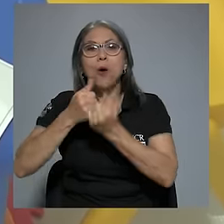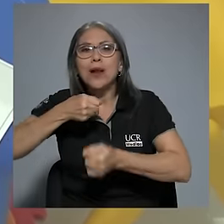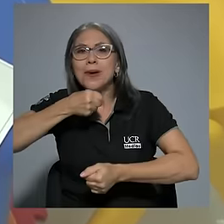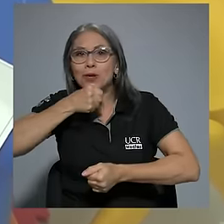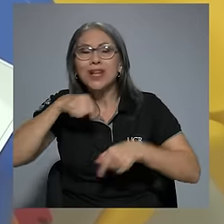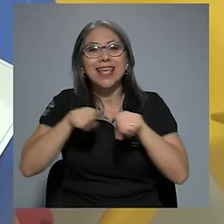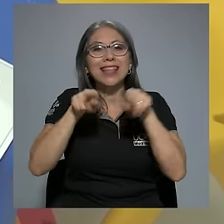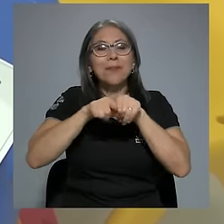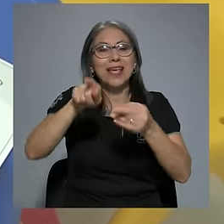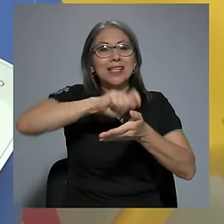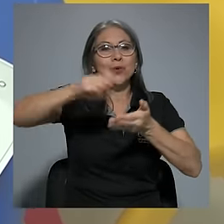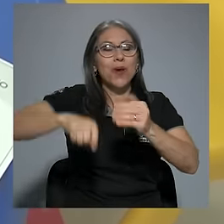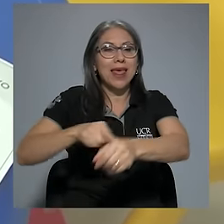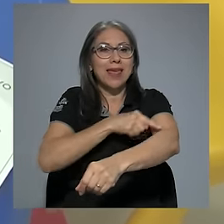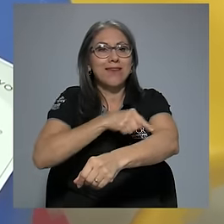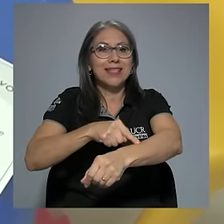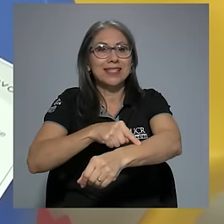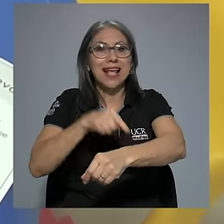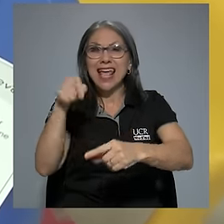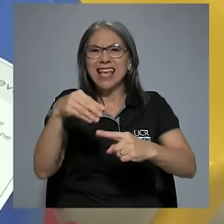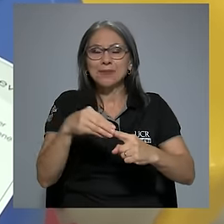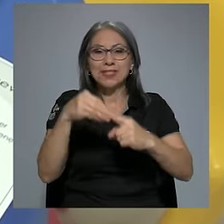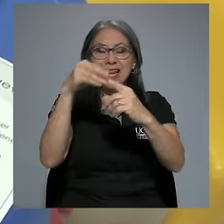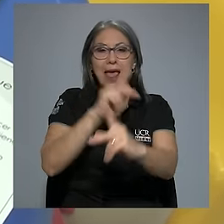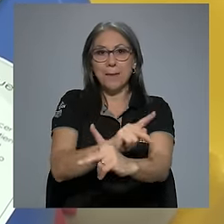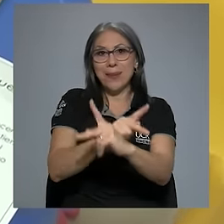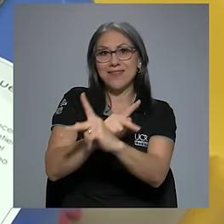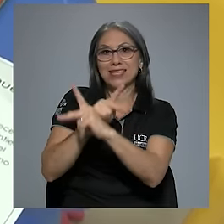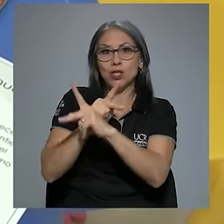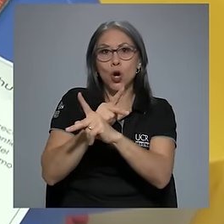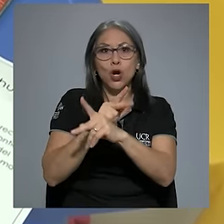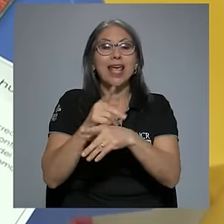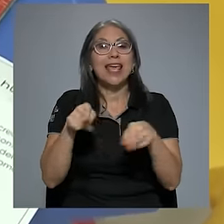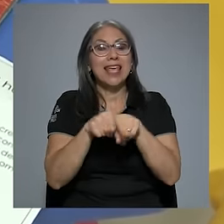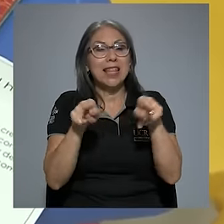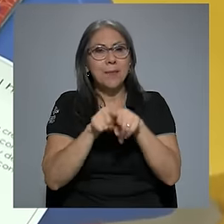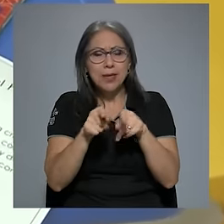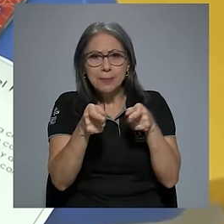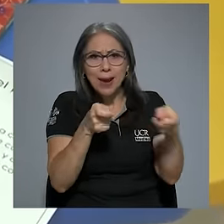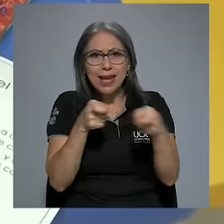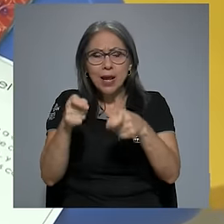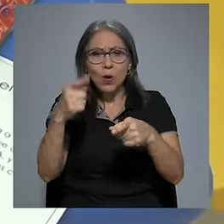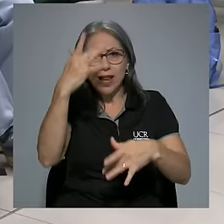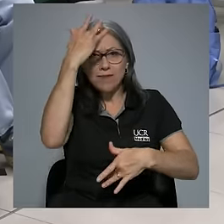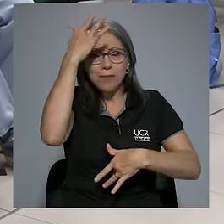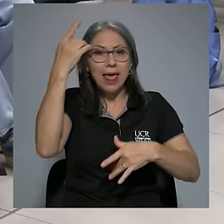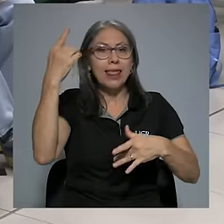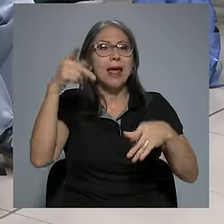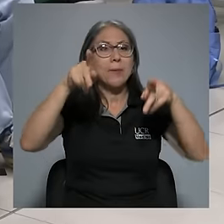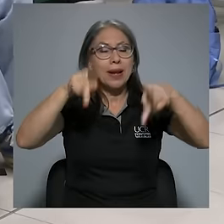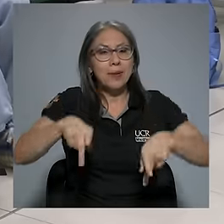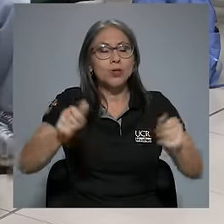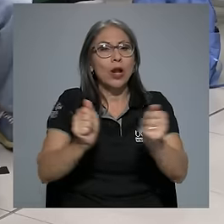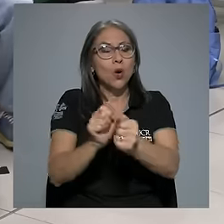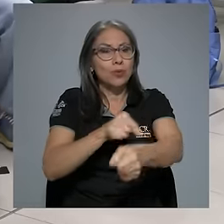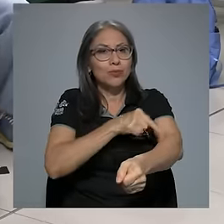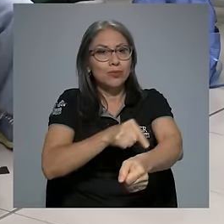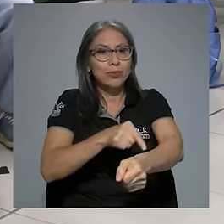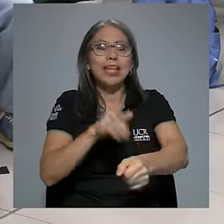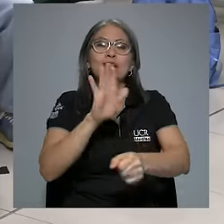Diabetes, la cual se especializa en la prevención y el manejo de la enfermedad para la persona con esa condición y su familia.